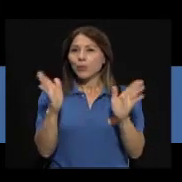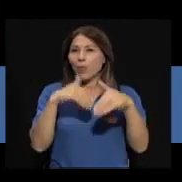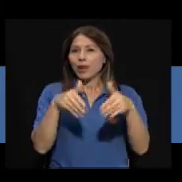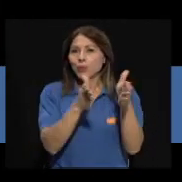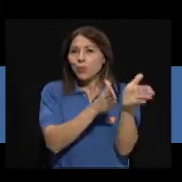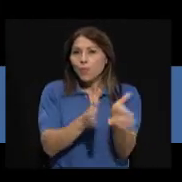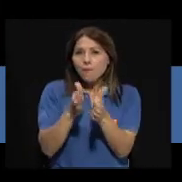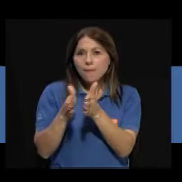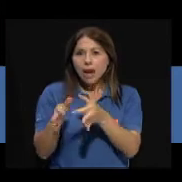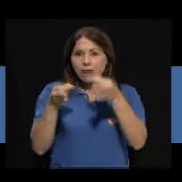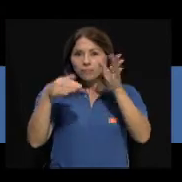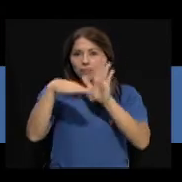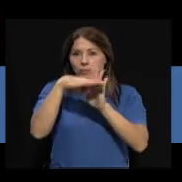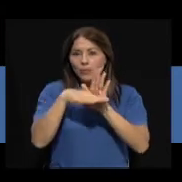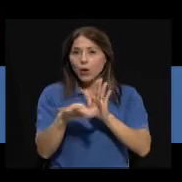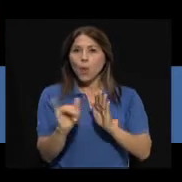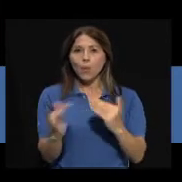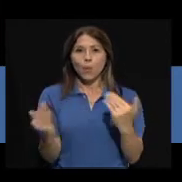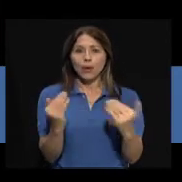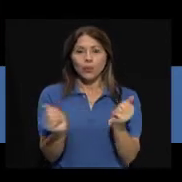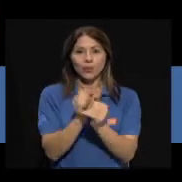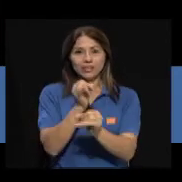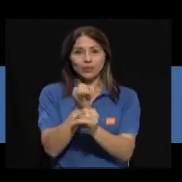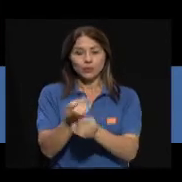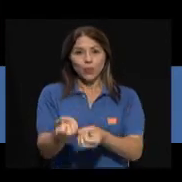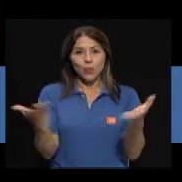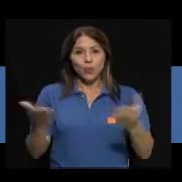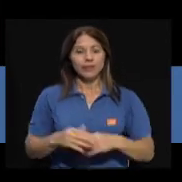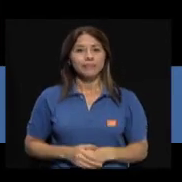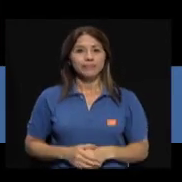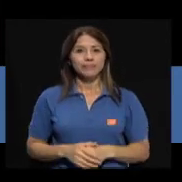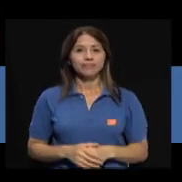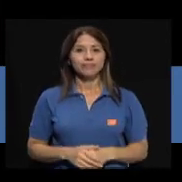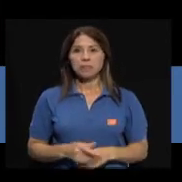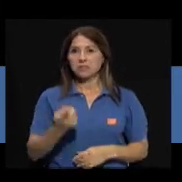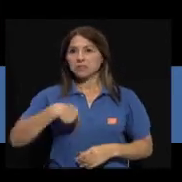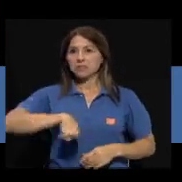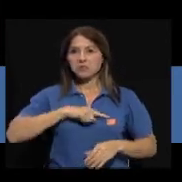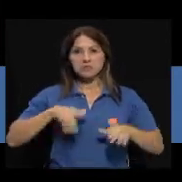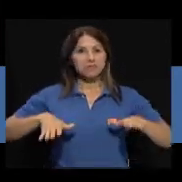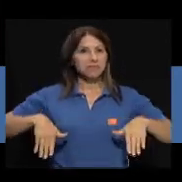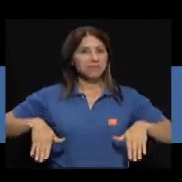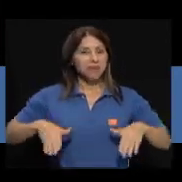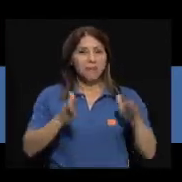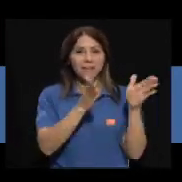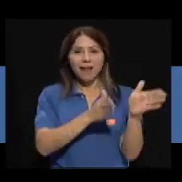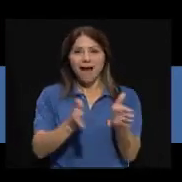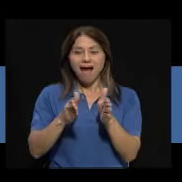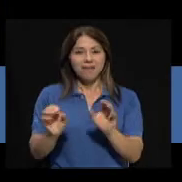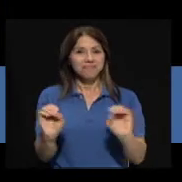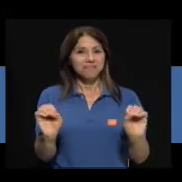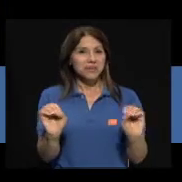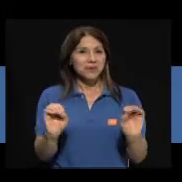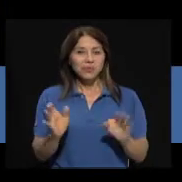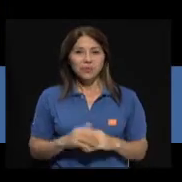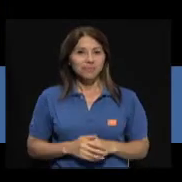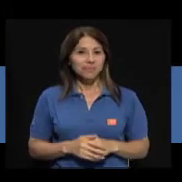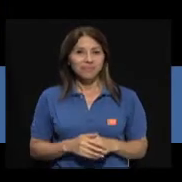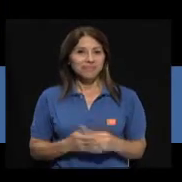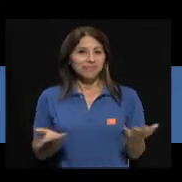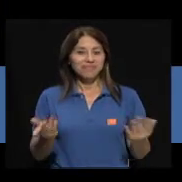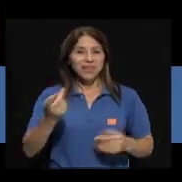plan como, no sé, ustedes ven en cualquier institución pública. Ah, bueno, sí, igual no tenemos un plan ninguno